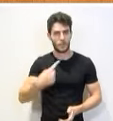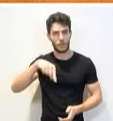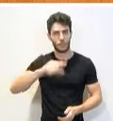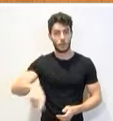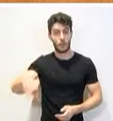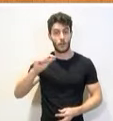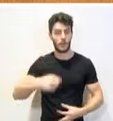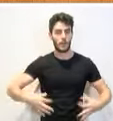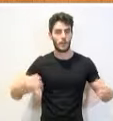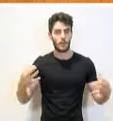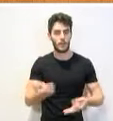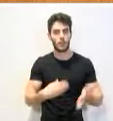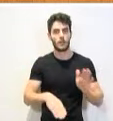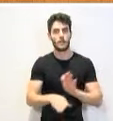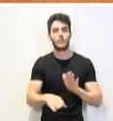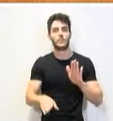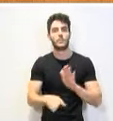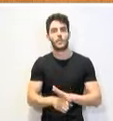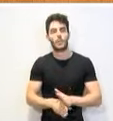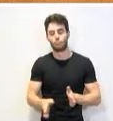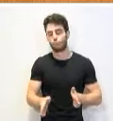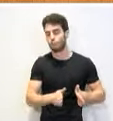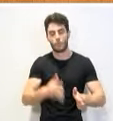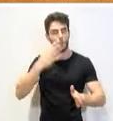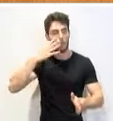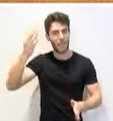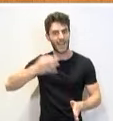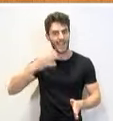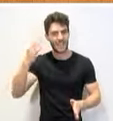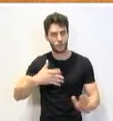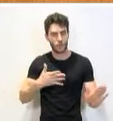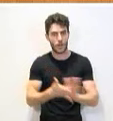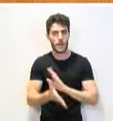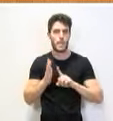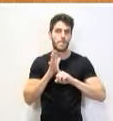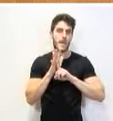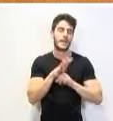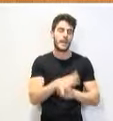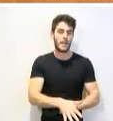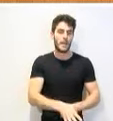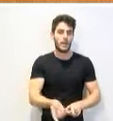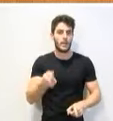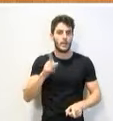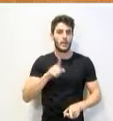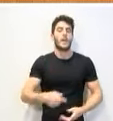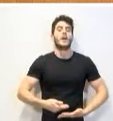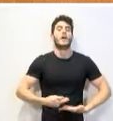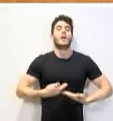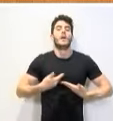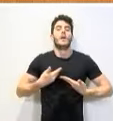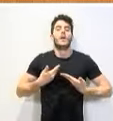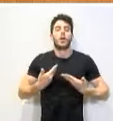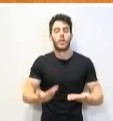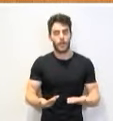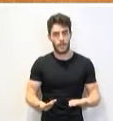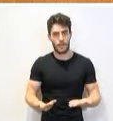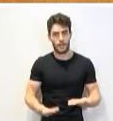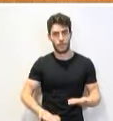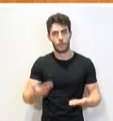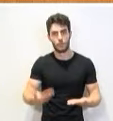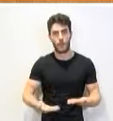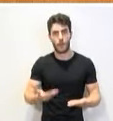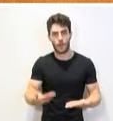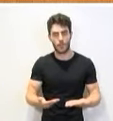decidido es seguir una senda muy peligrosa y es discriminar o conceder una consideración